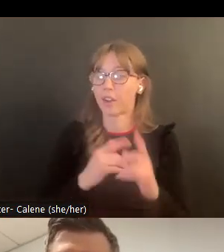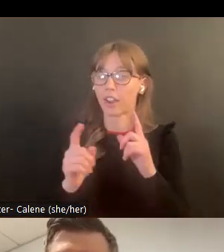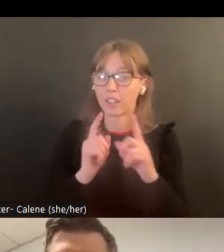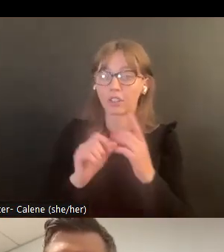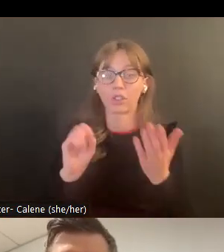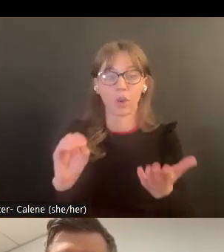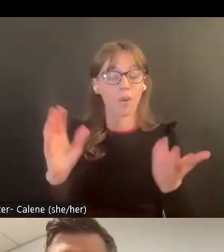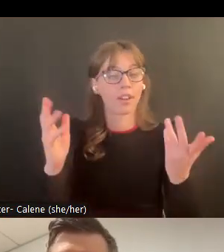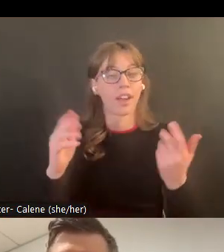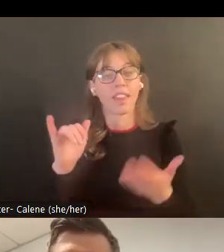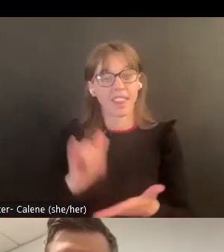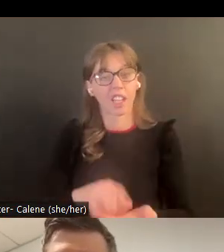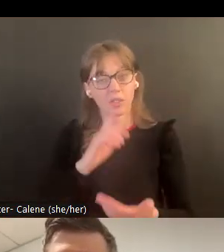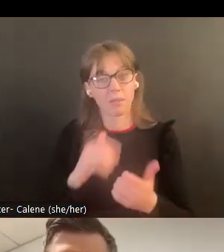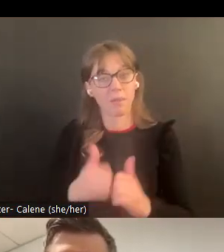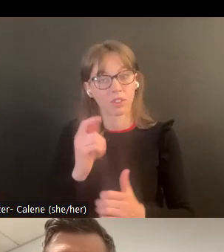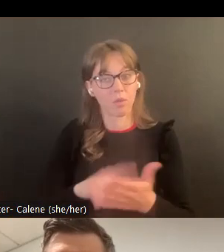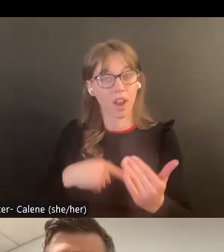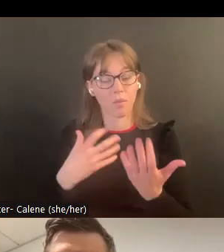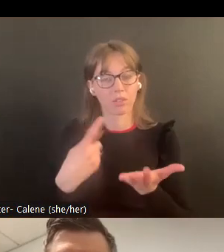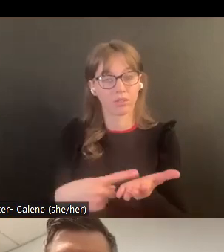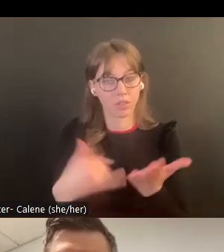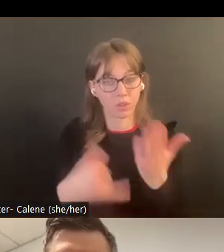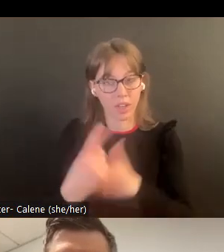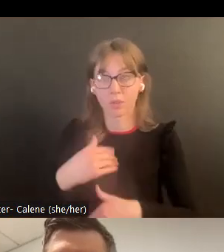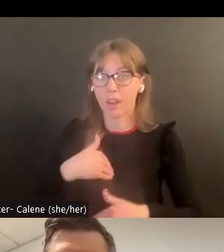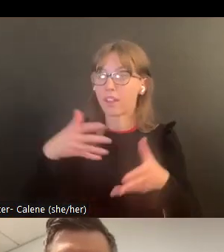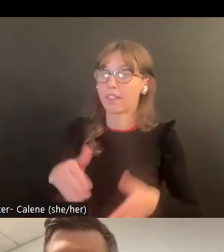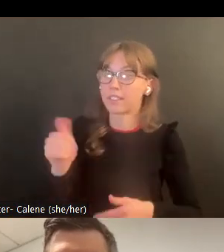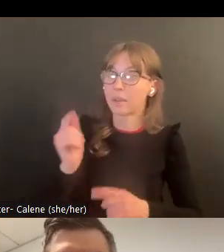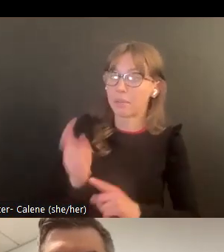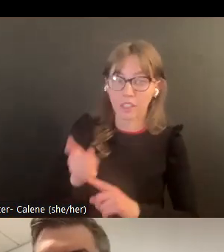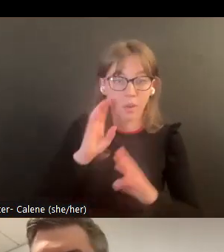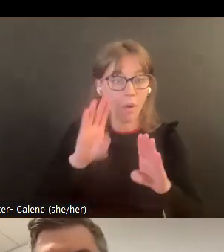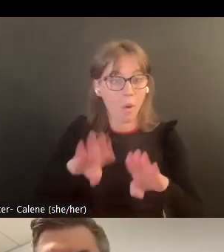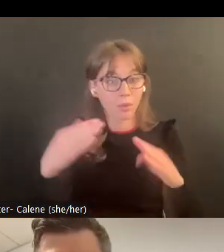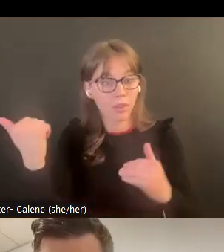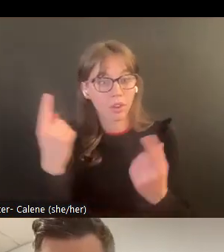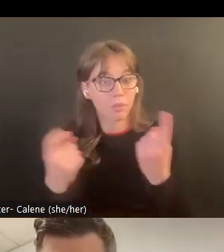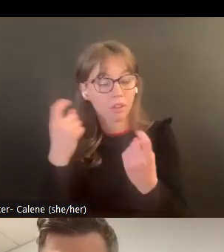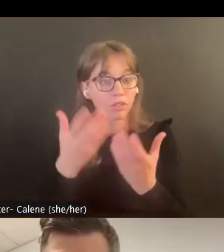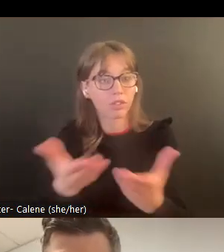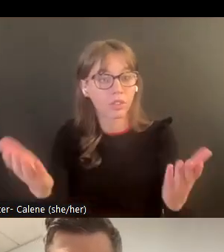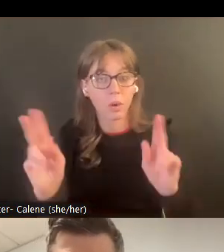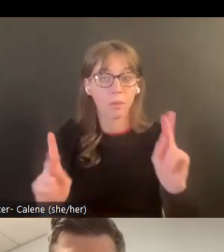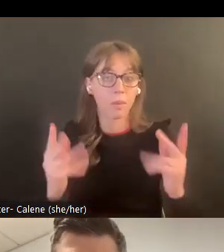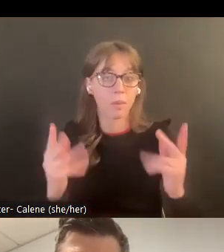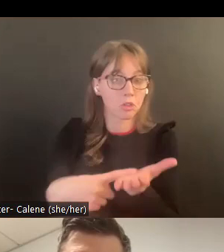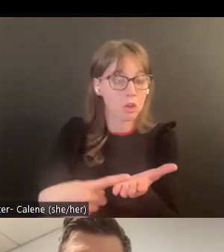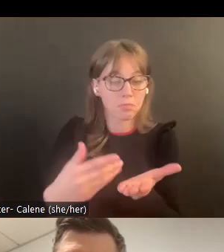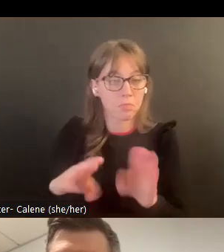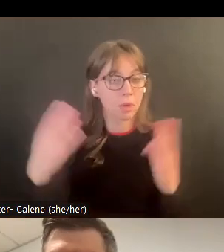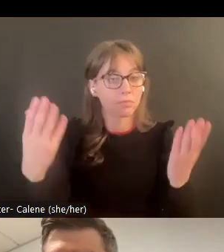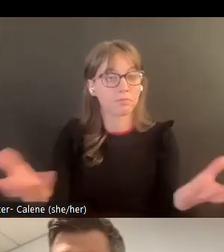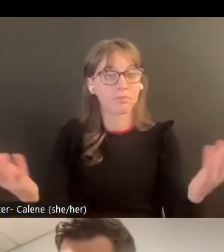puedo contactarle y después luego podemos comunicarnos eso fue la mayoría de lo que tengo para compartirles hoy tenemos 10 minutos para hacer